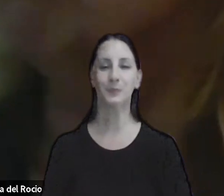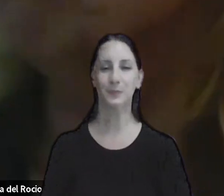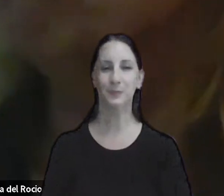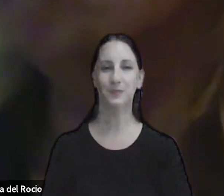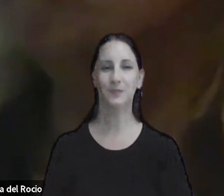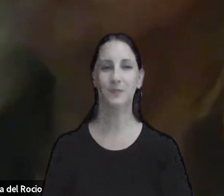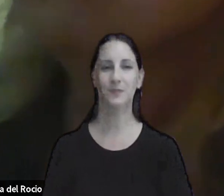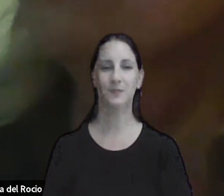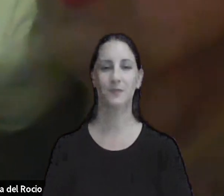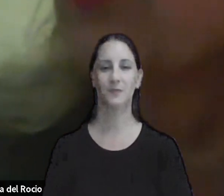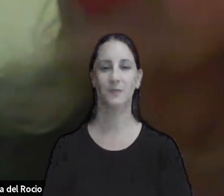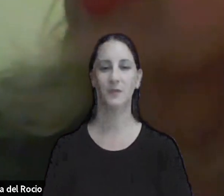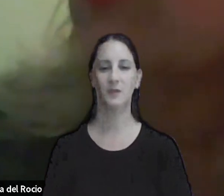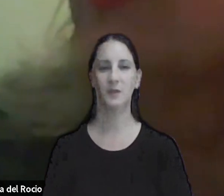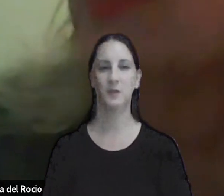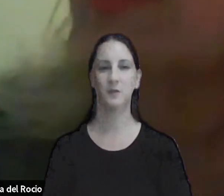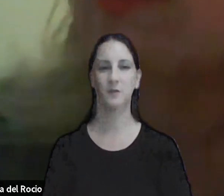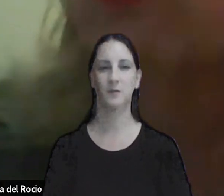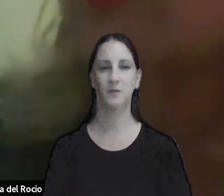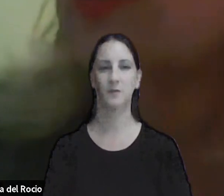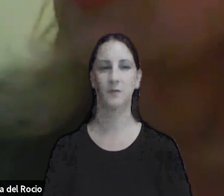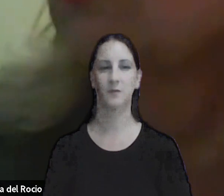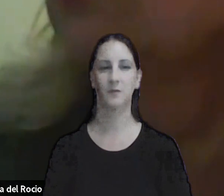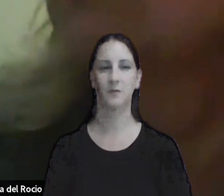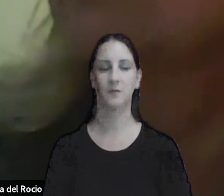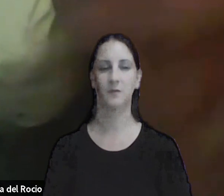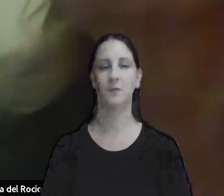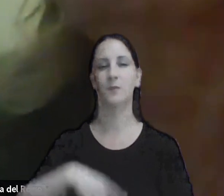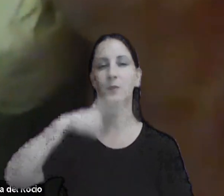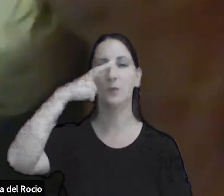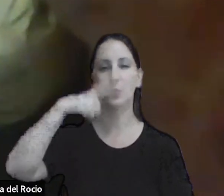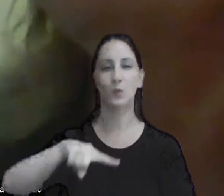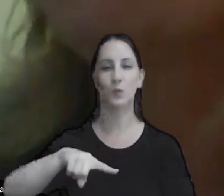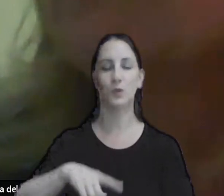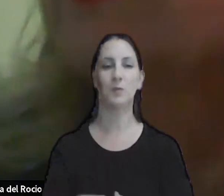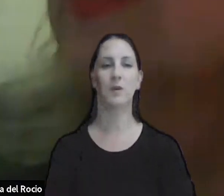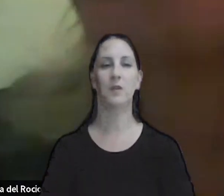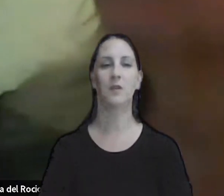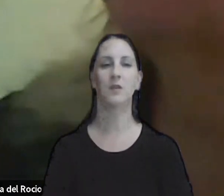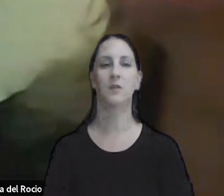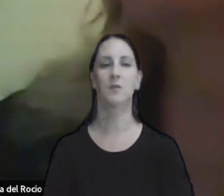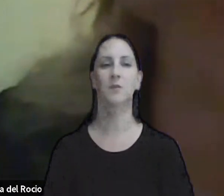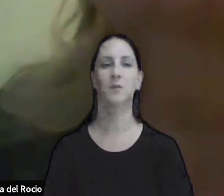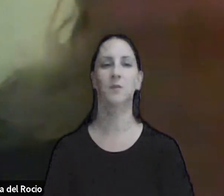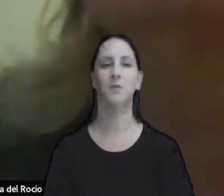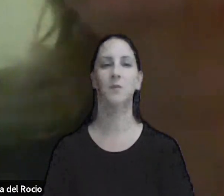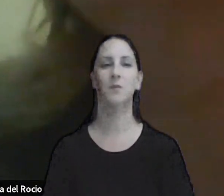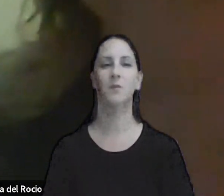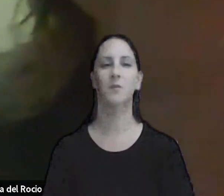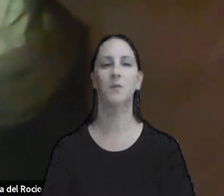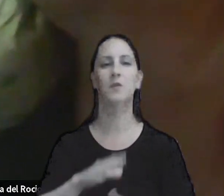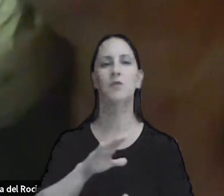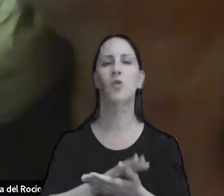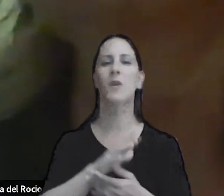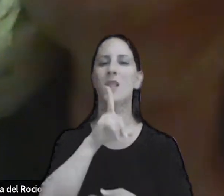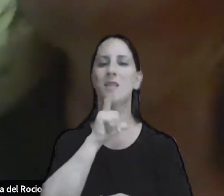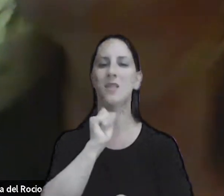bueno muy bien tenemos una última acá que preguntan comentarios sobre tax ruling